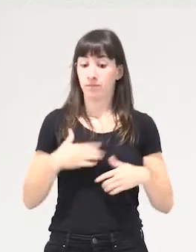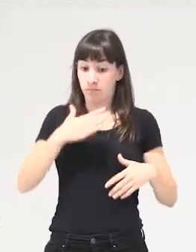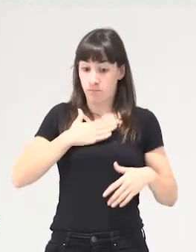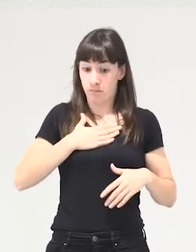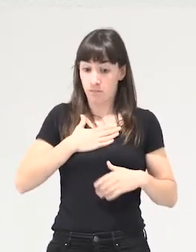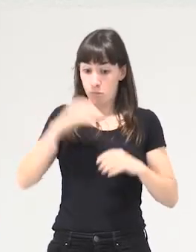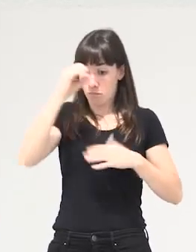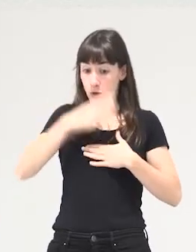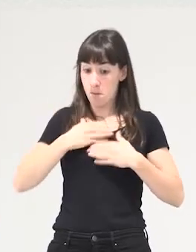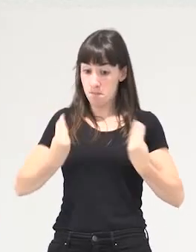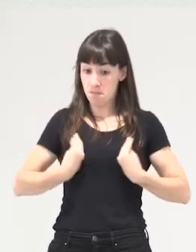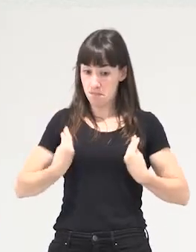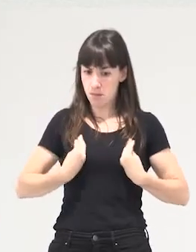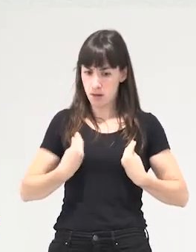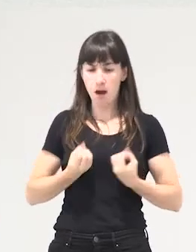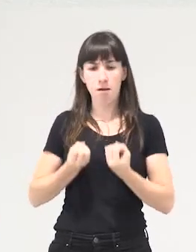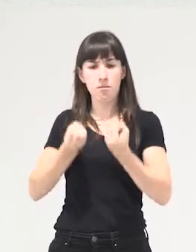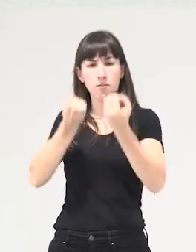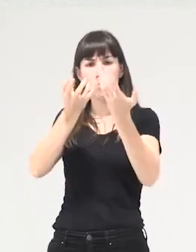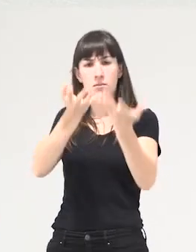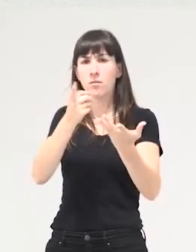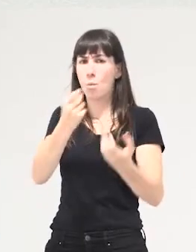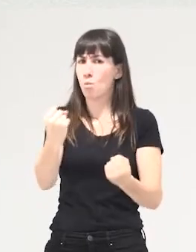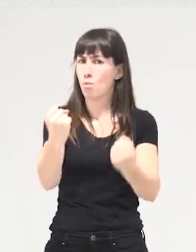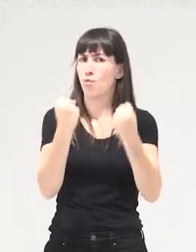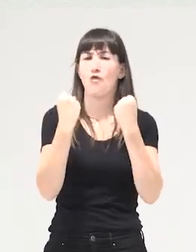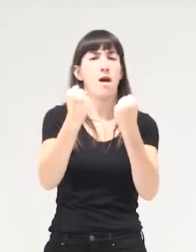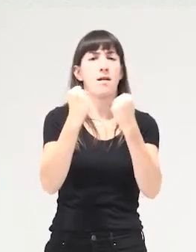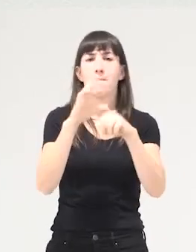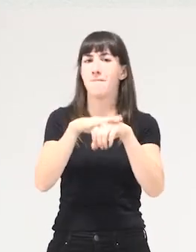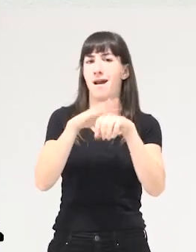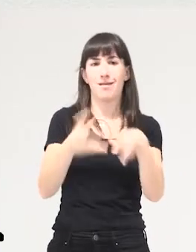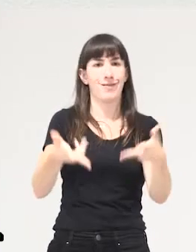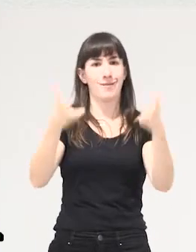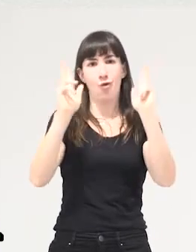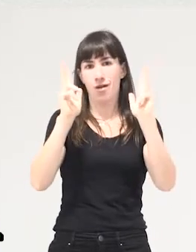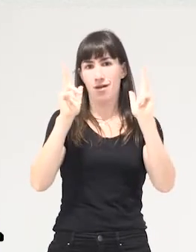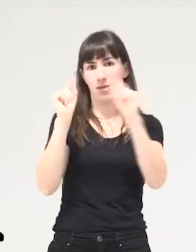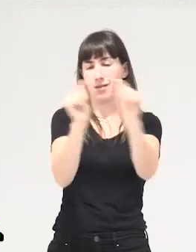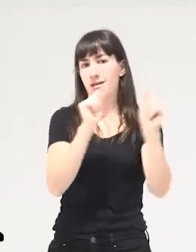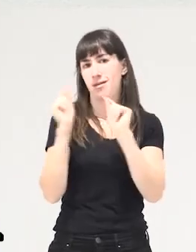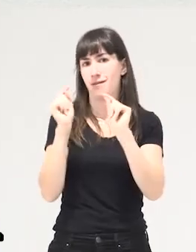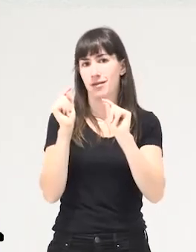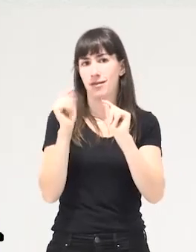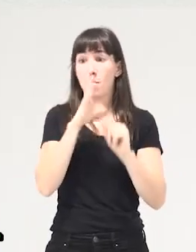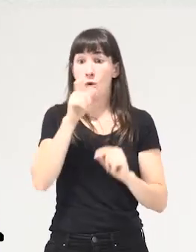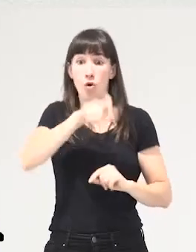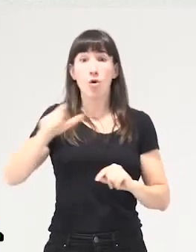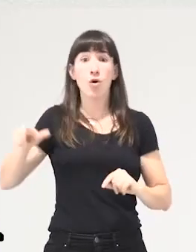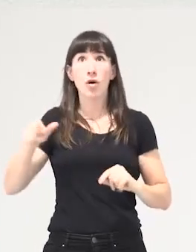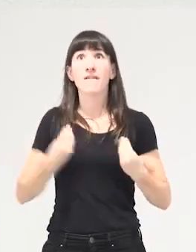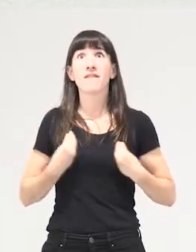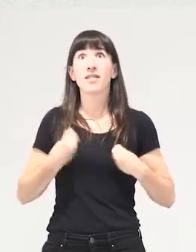potencia para democratizar el debate porque quien sabe de economía sabemos todas porque todas sabemos de gestionar cotidianamente